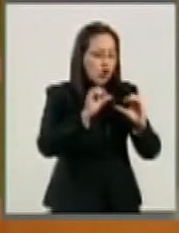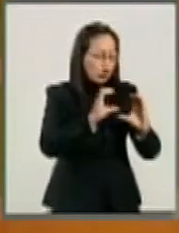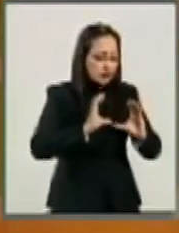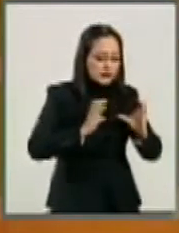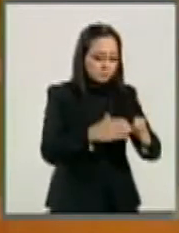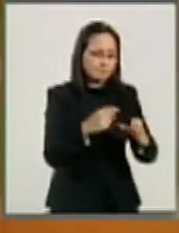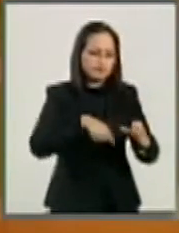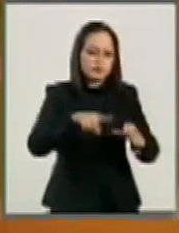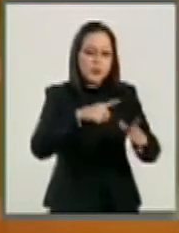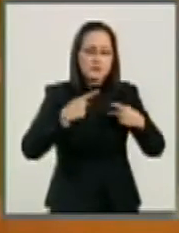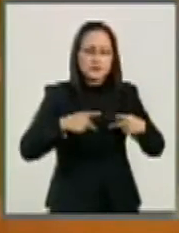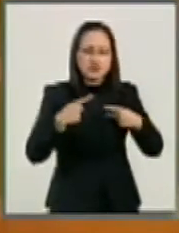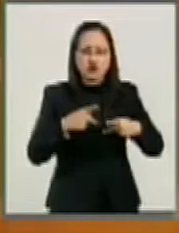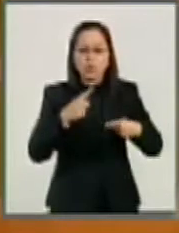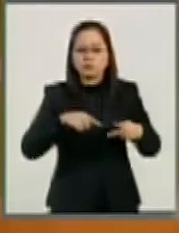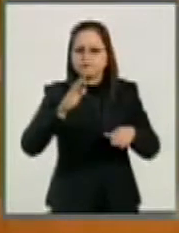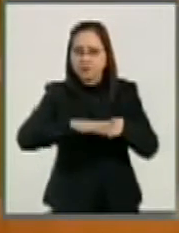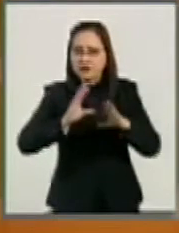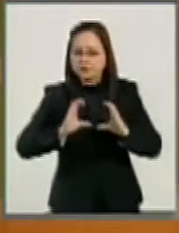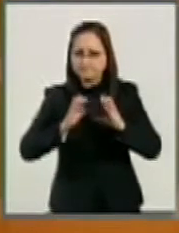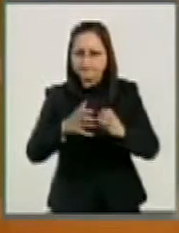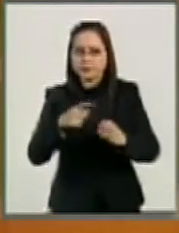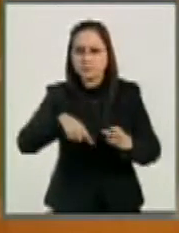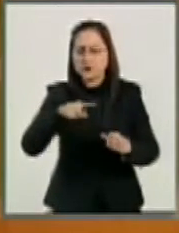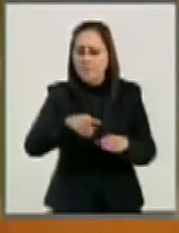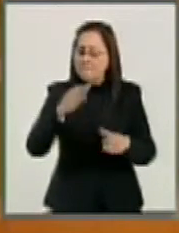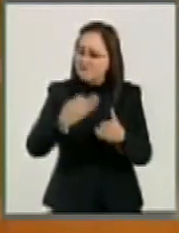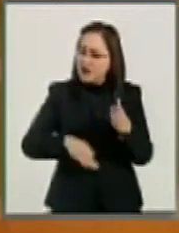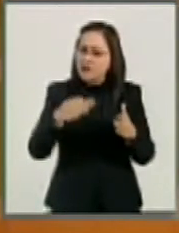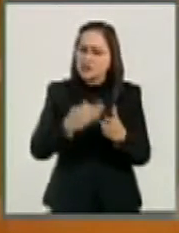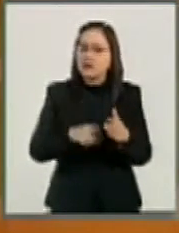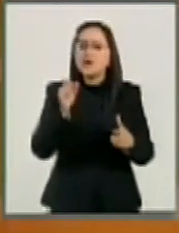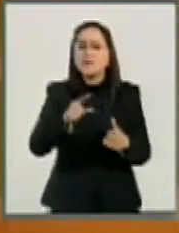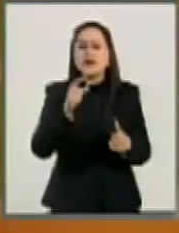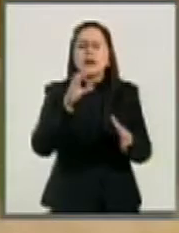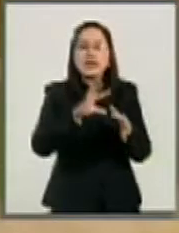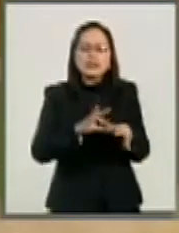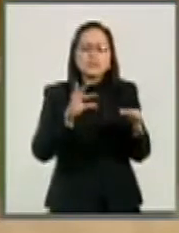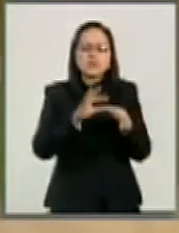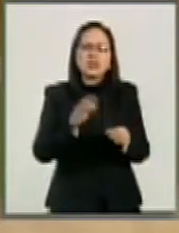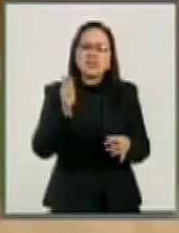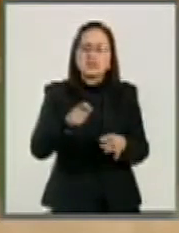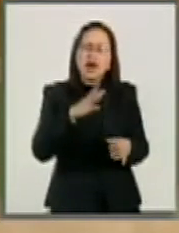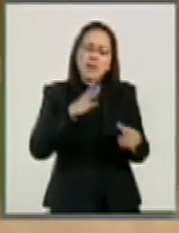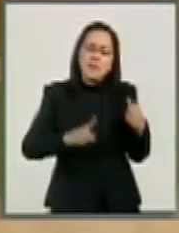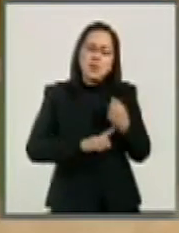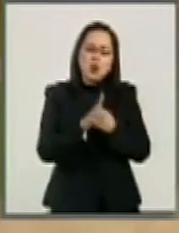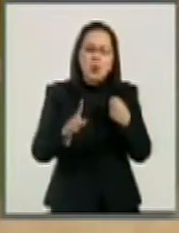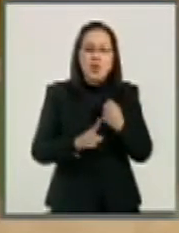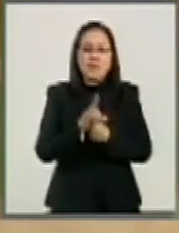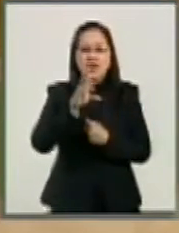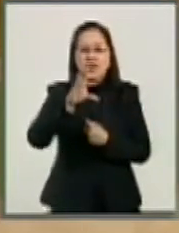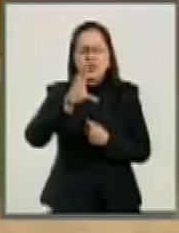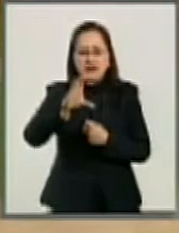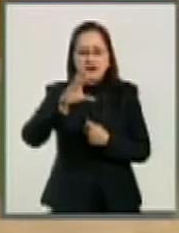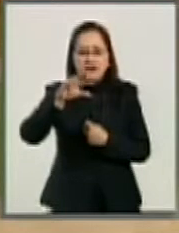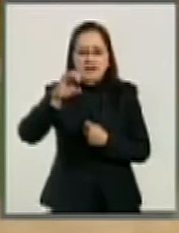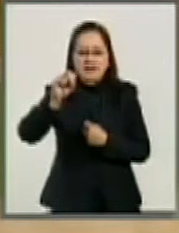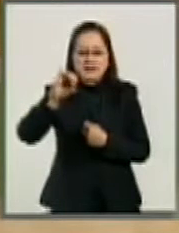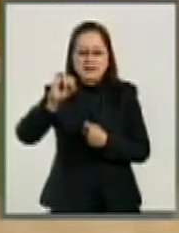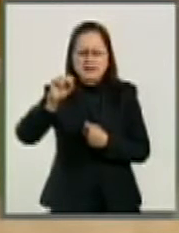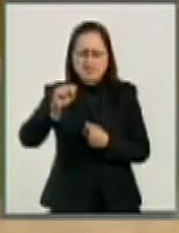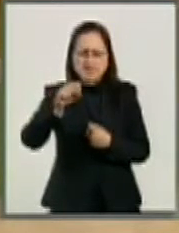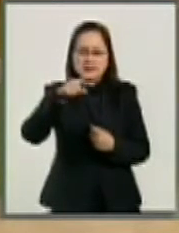décadas y, por si fuera poco, también explica nuestra actual crisis de legitimidad y de